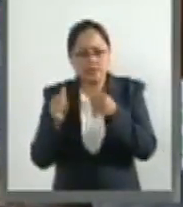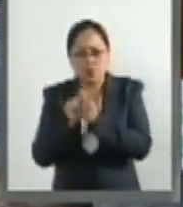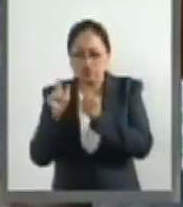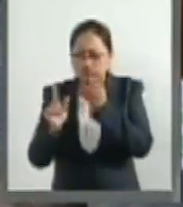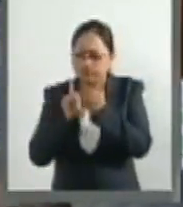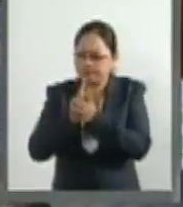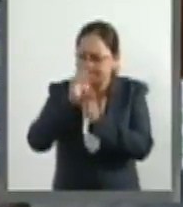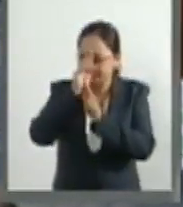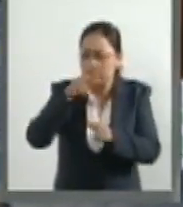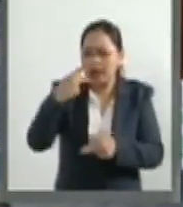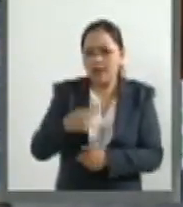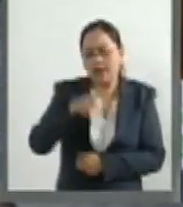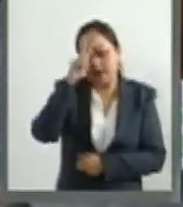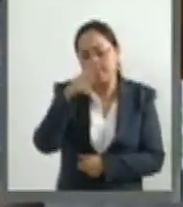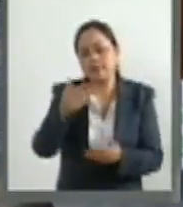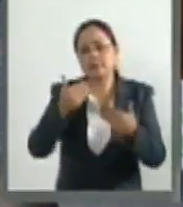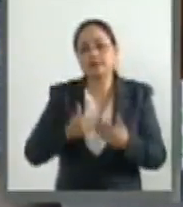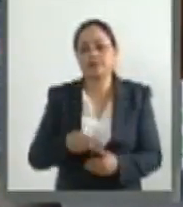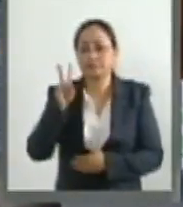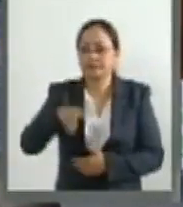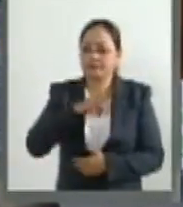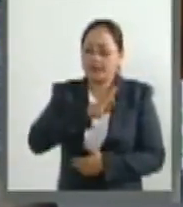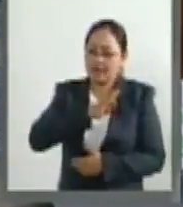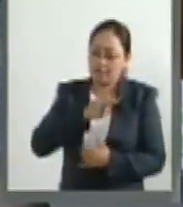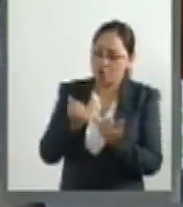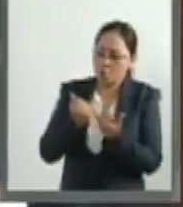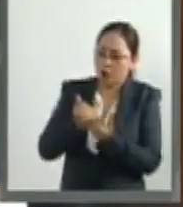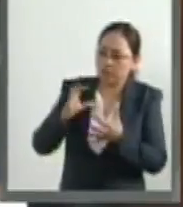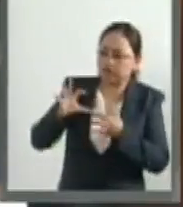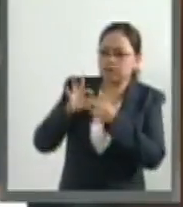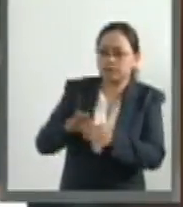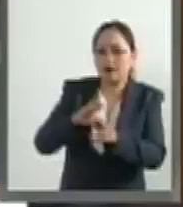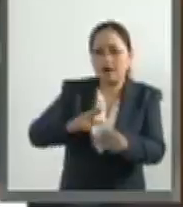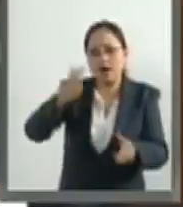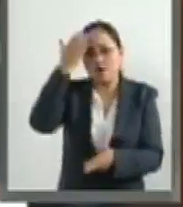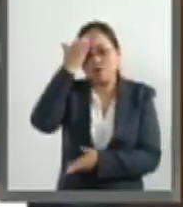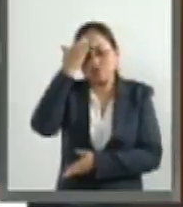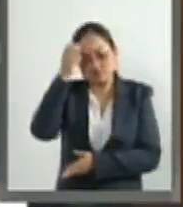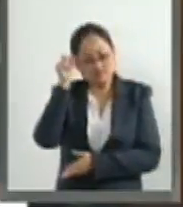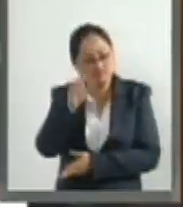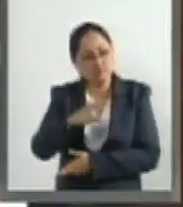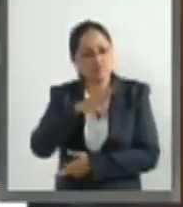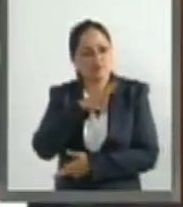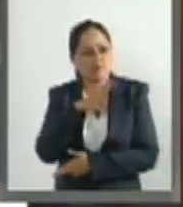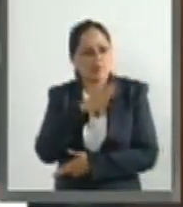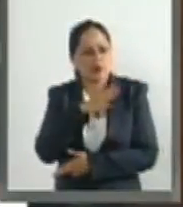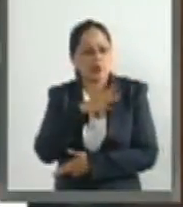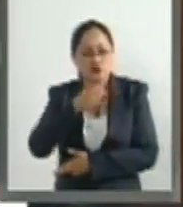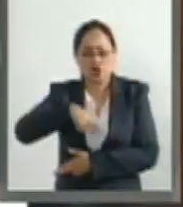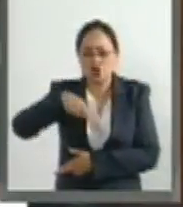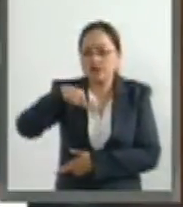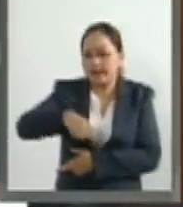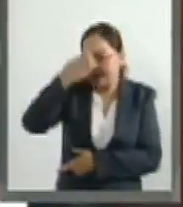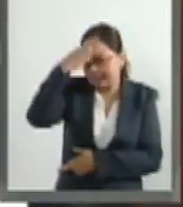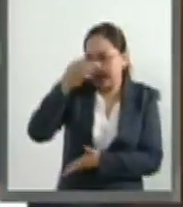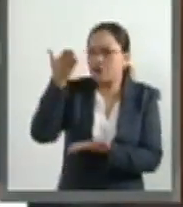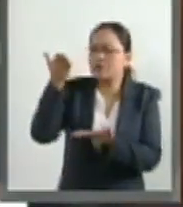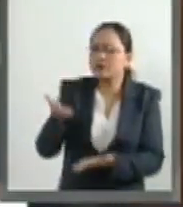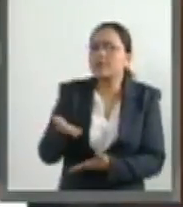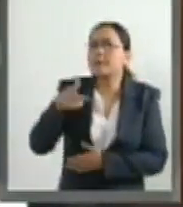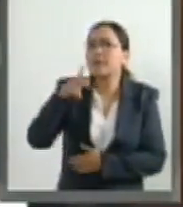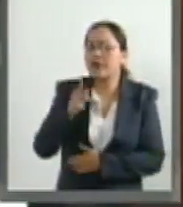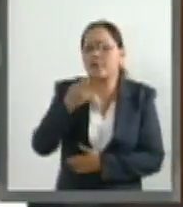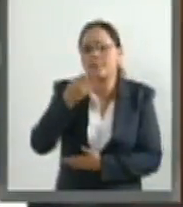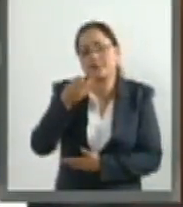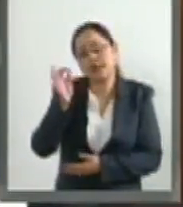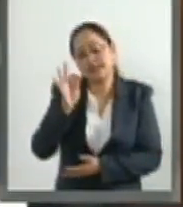Felicitarte y decirte que me sumo también, no solamente al reconocimiento, sino decirte que te vamos a extrañar y que nos va a hacer